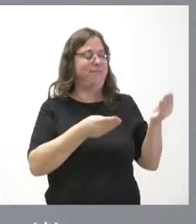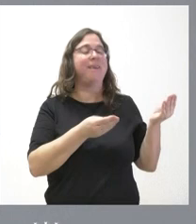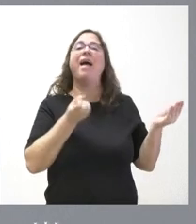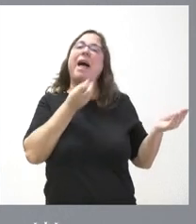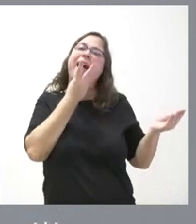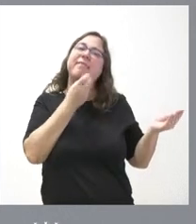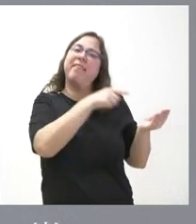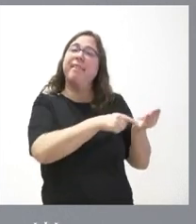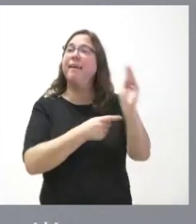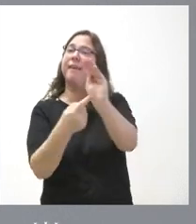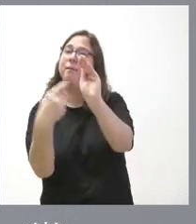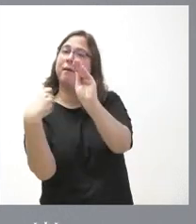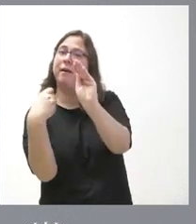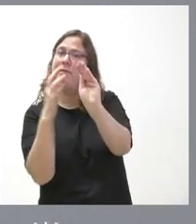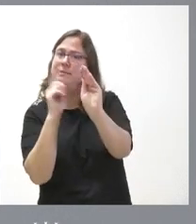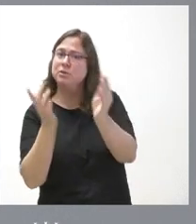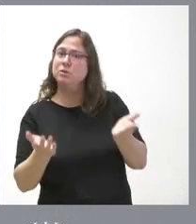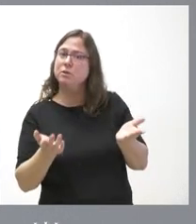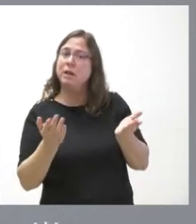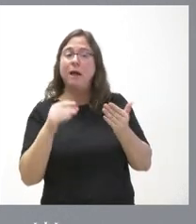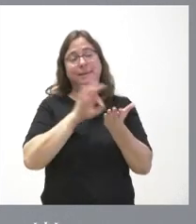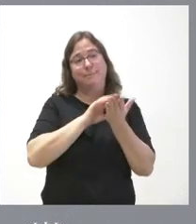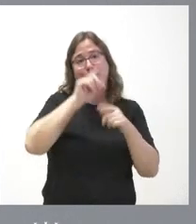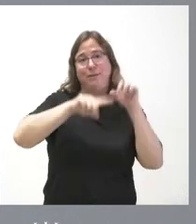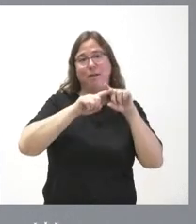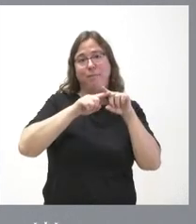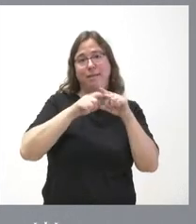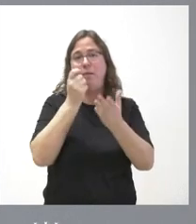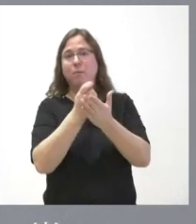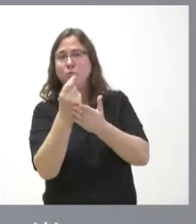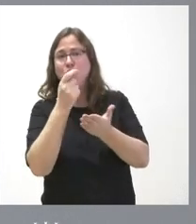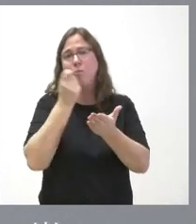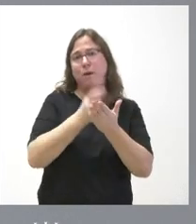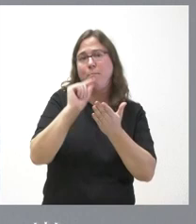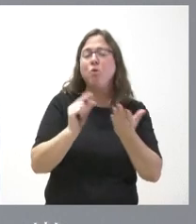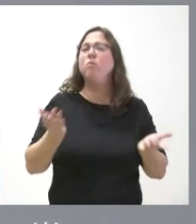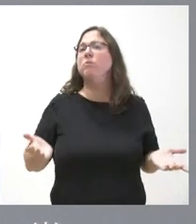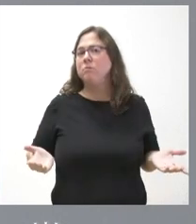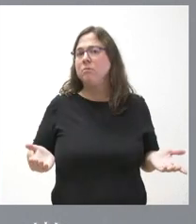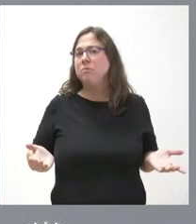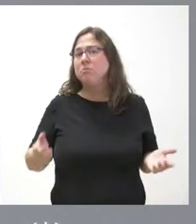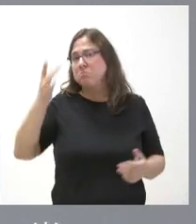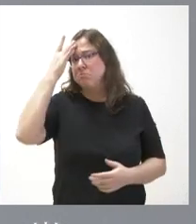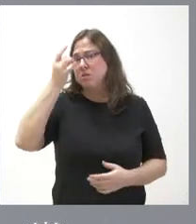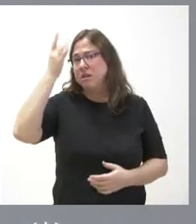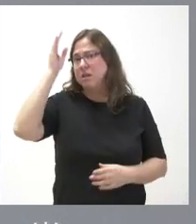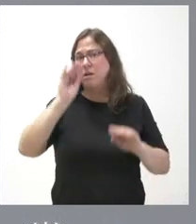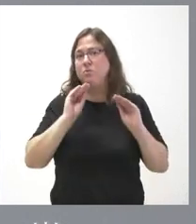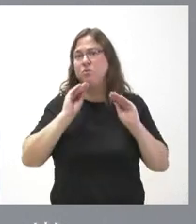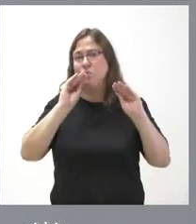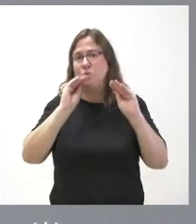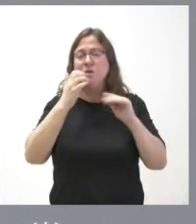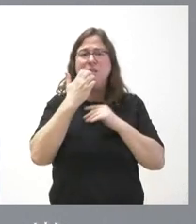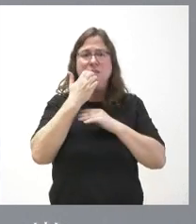declaración de la renta por delante y se le va a dar más servicios en función de los impuestos que paga. Esta idea de que